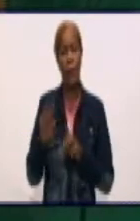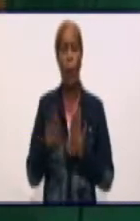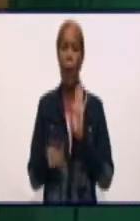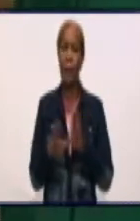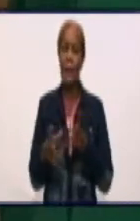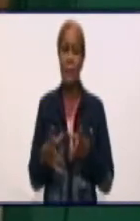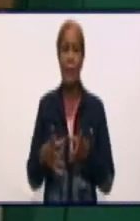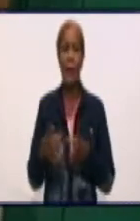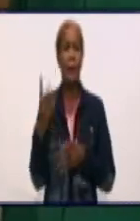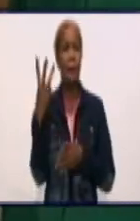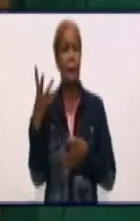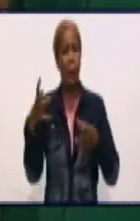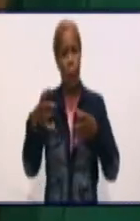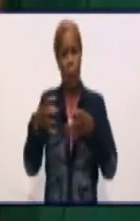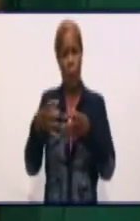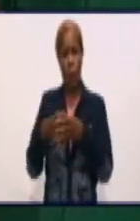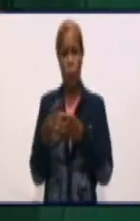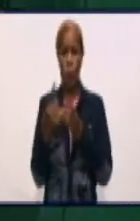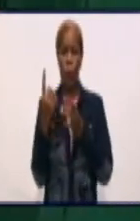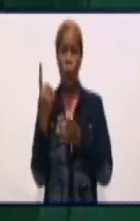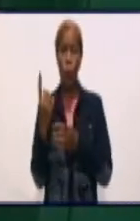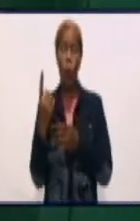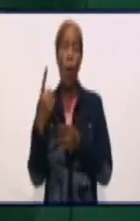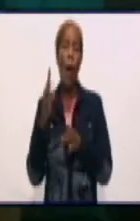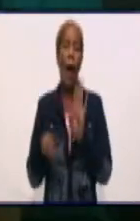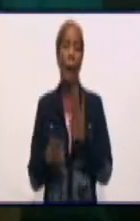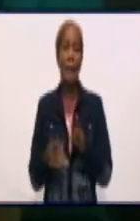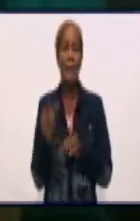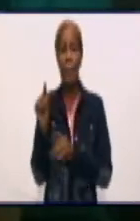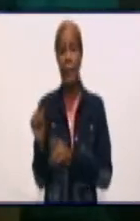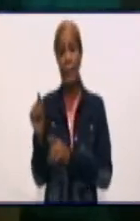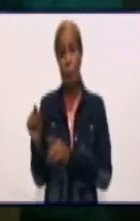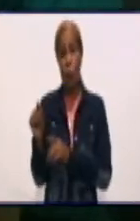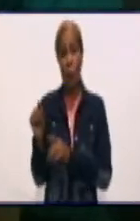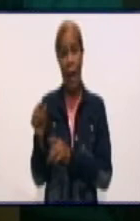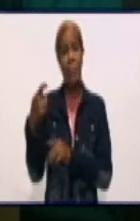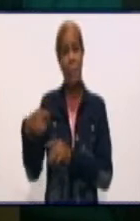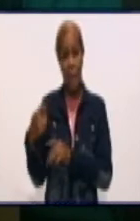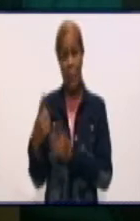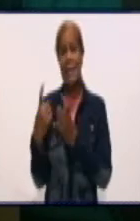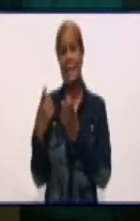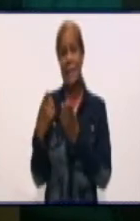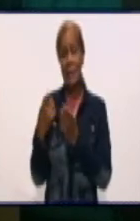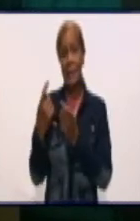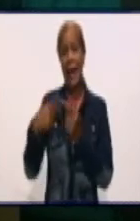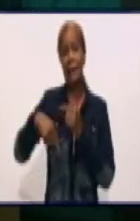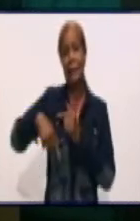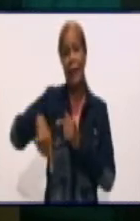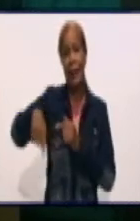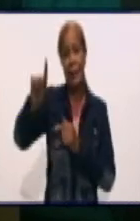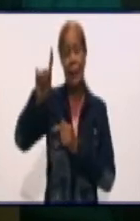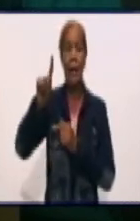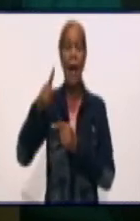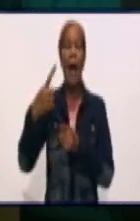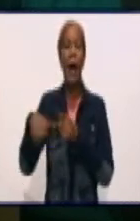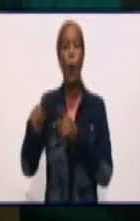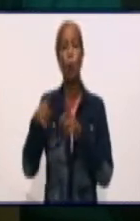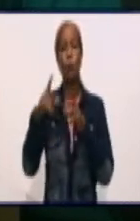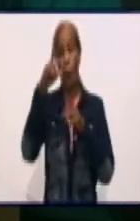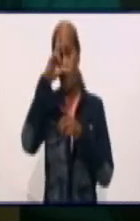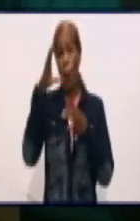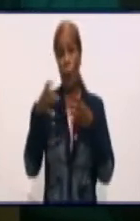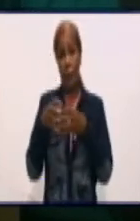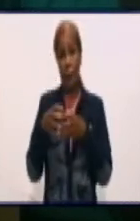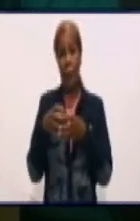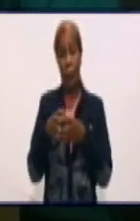lo que hace que el paciente tenga que caminar más. Que yo pertenezco al vallamo, pero ahora tengo que ir hasta el vallejo a hacerme ultrasonido porque el equipo del vallamo